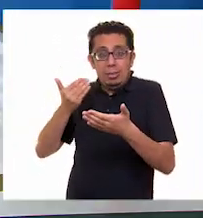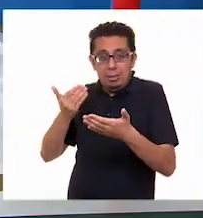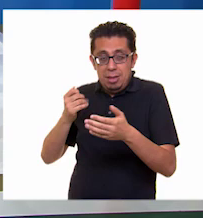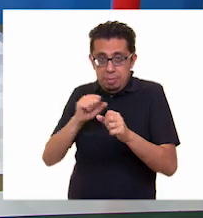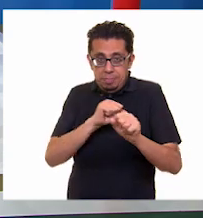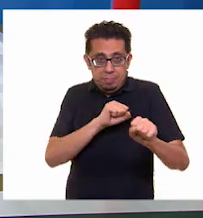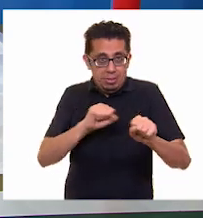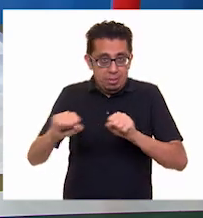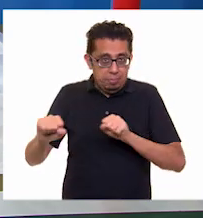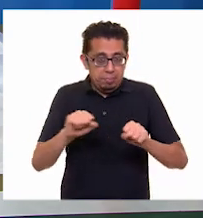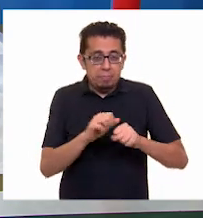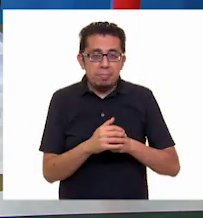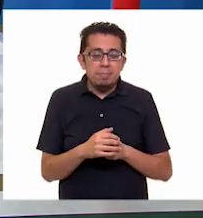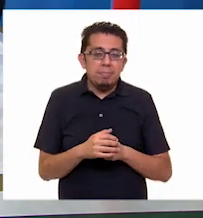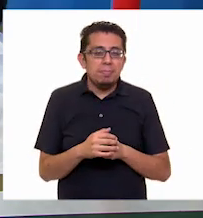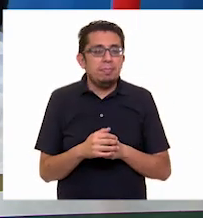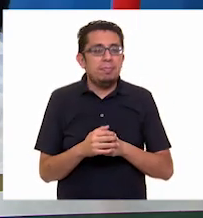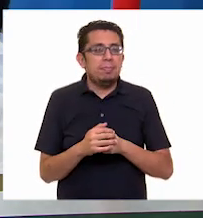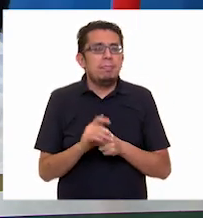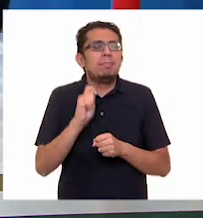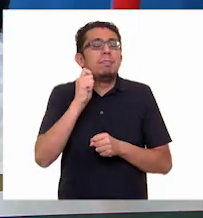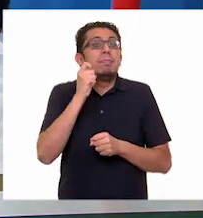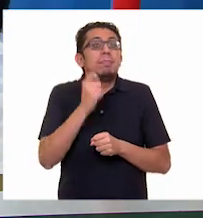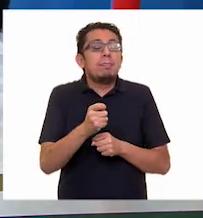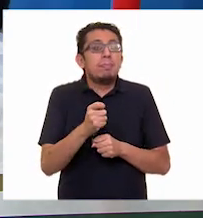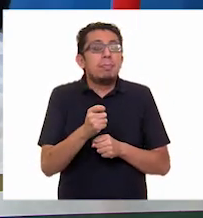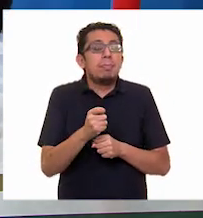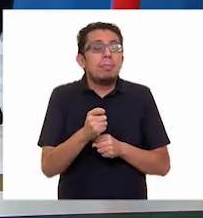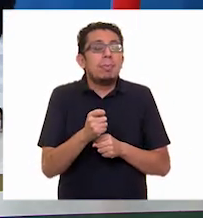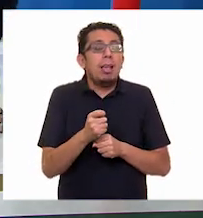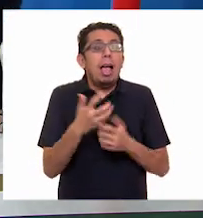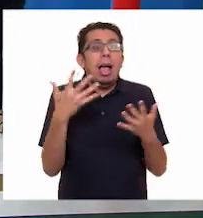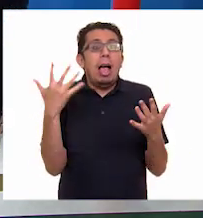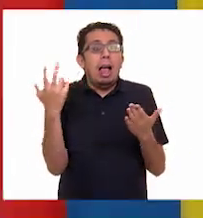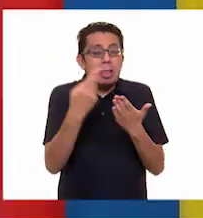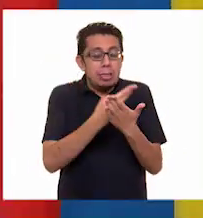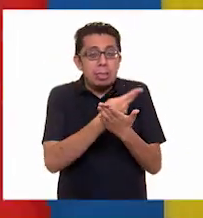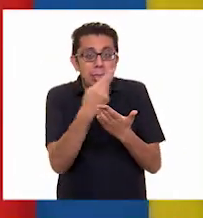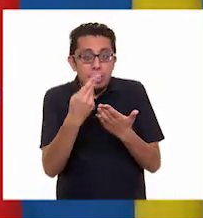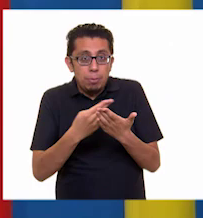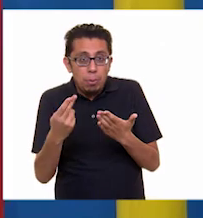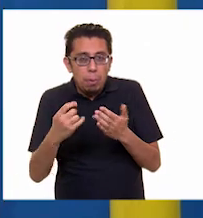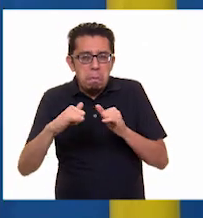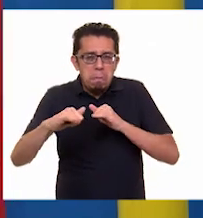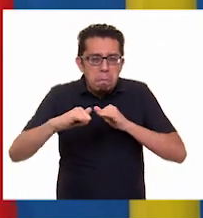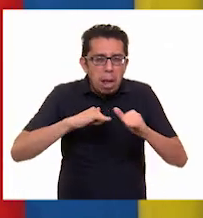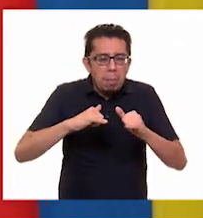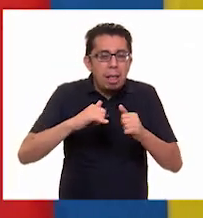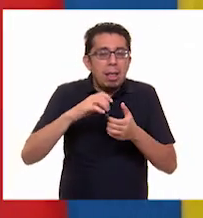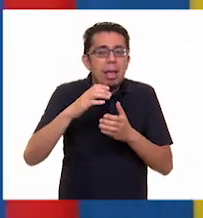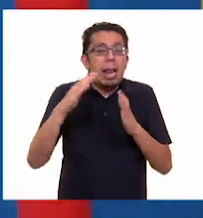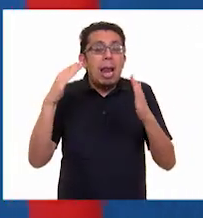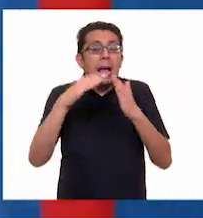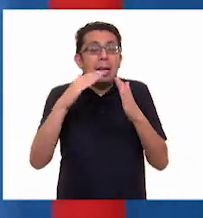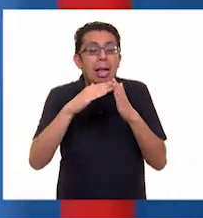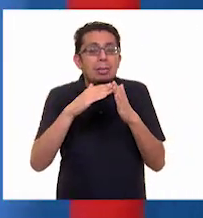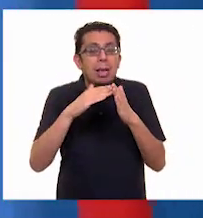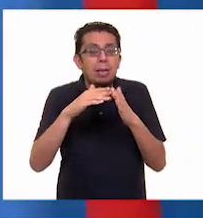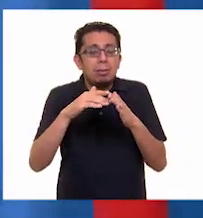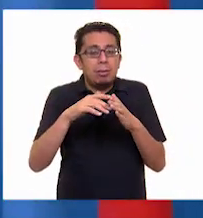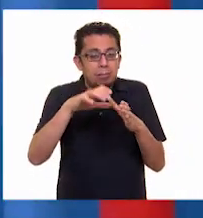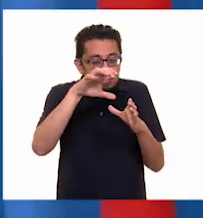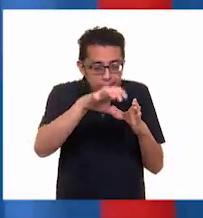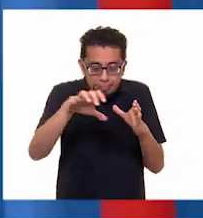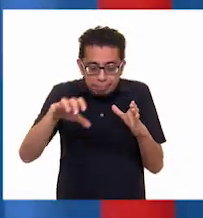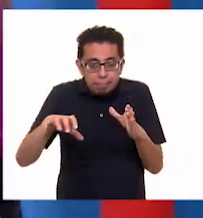en este caso como mencionó Larisa, sería el plano o croquis de nuestra casa. Entonces, vamos a colocar